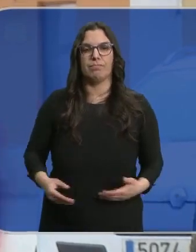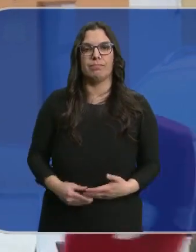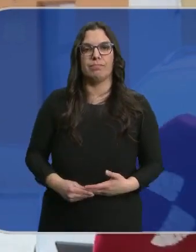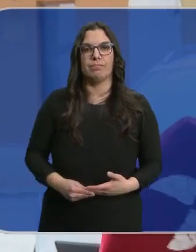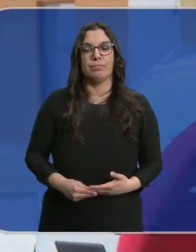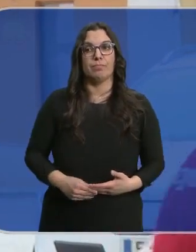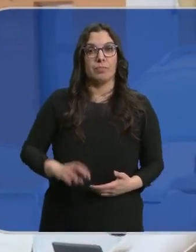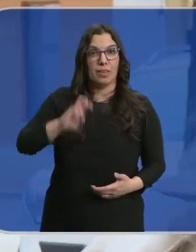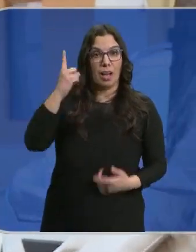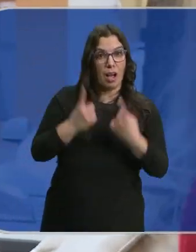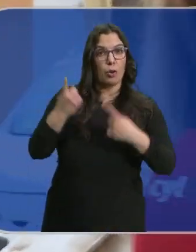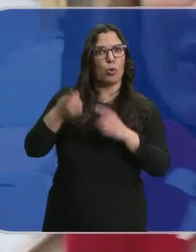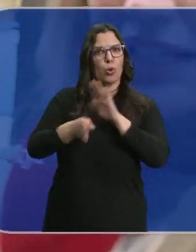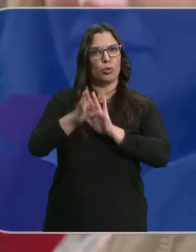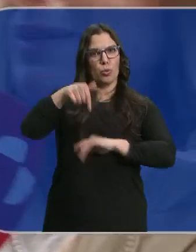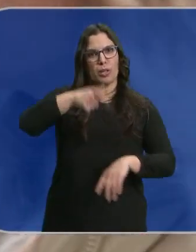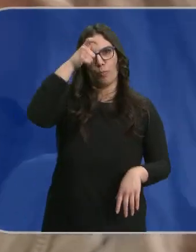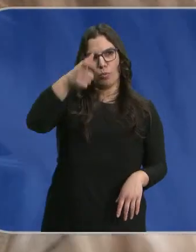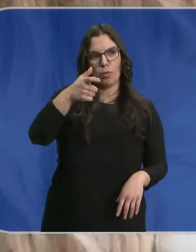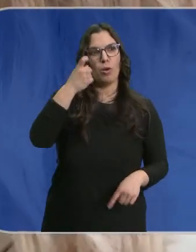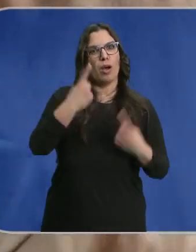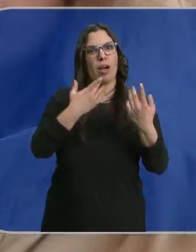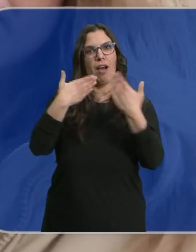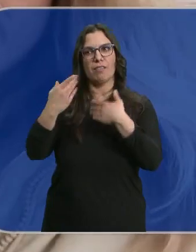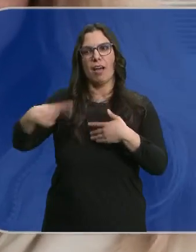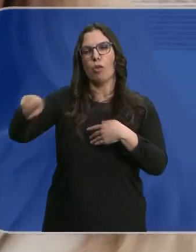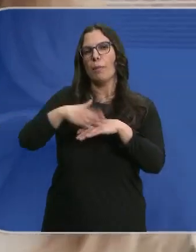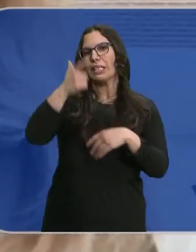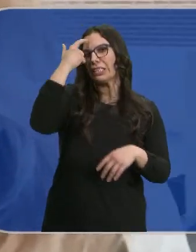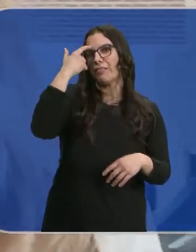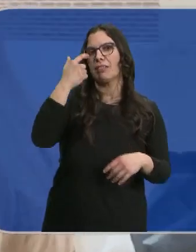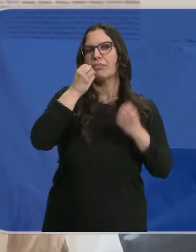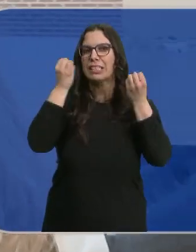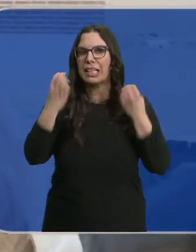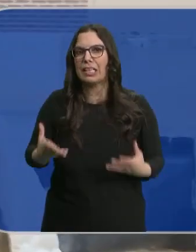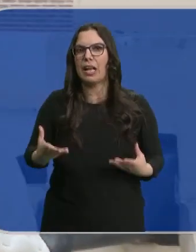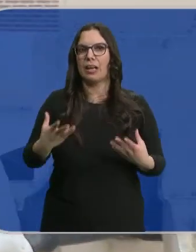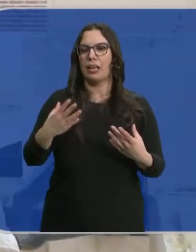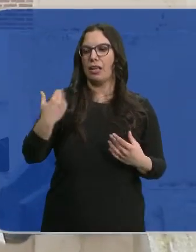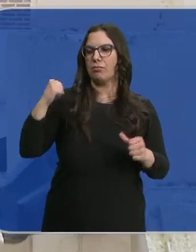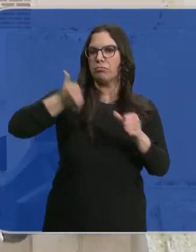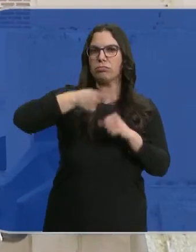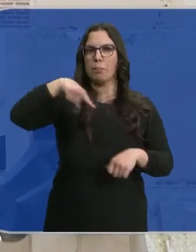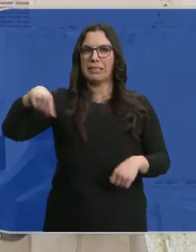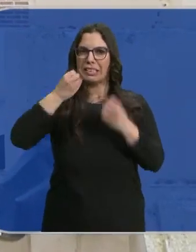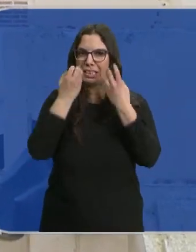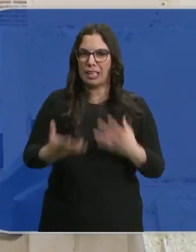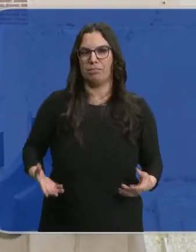Muchos de ellos siguen aquí en Paredes de Nava y hemos hablado con ellos para saber cómo han sido y cómo han vivido estos últimos meses.